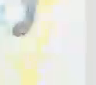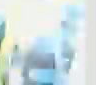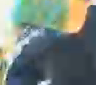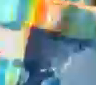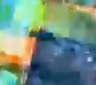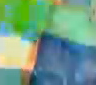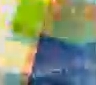no, no.